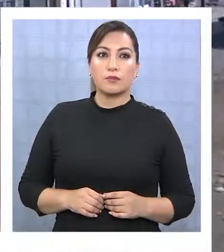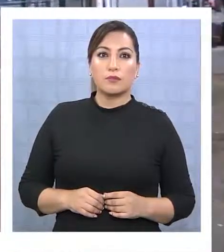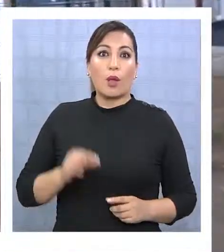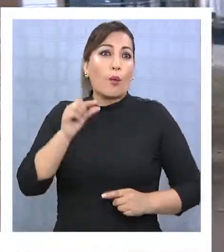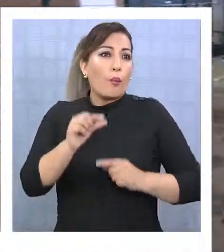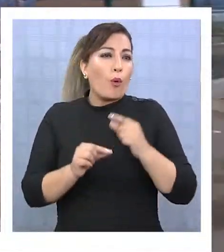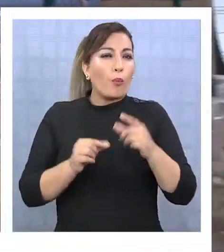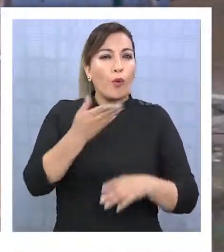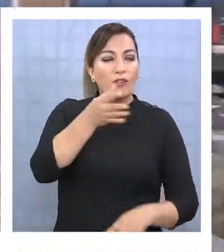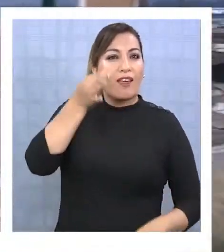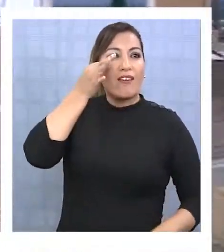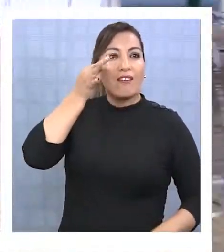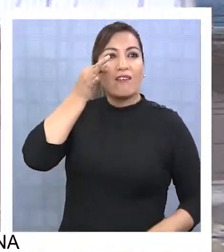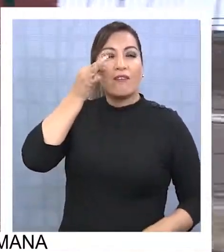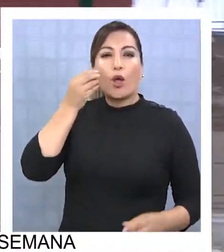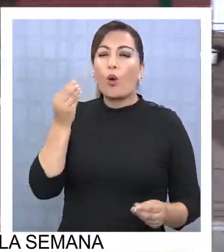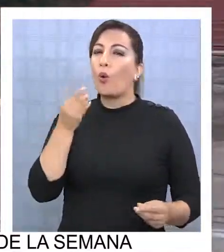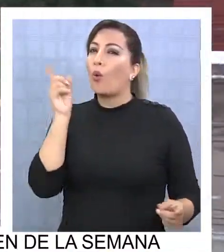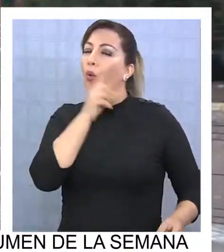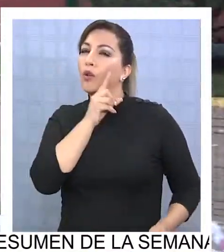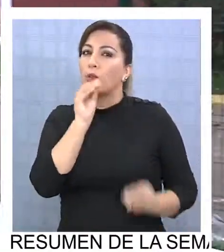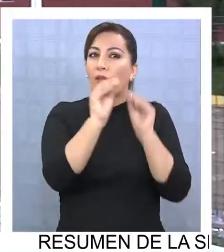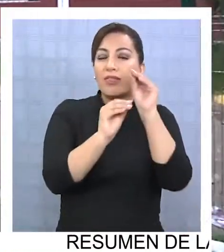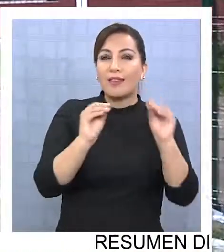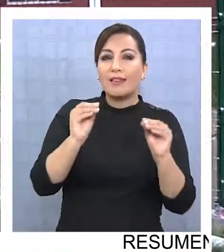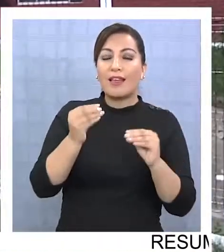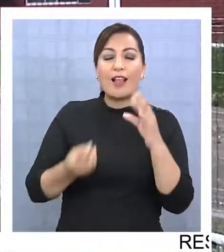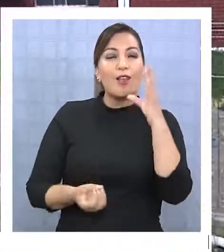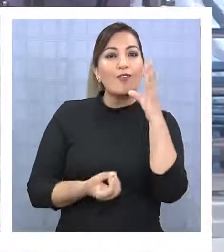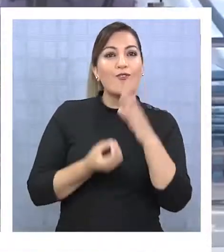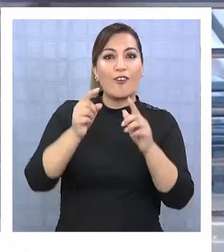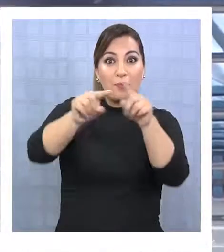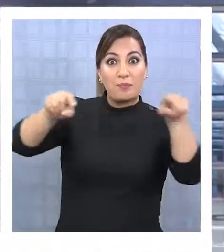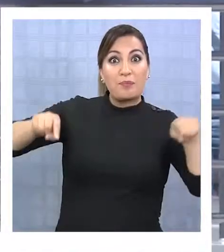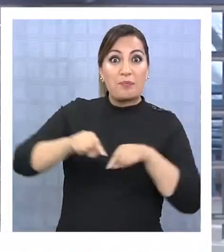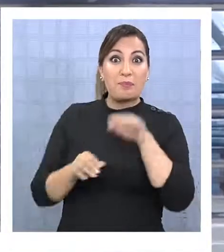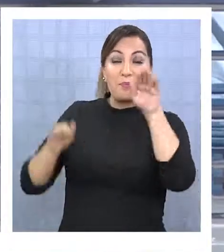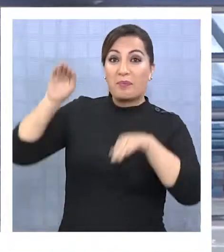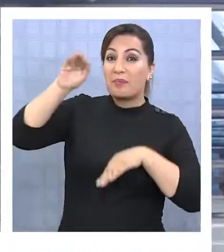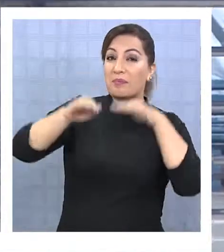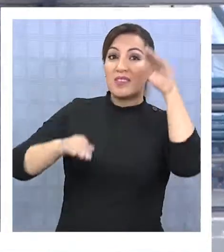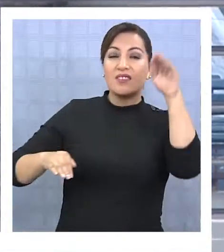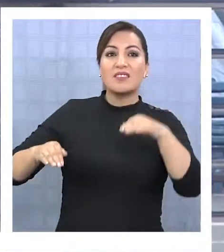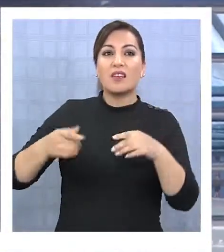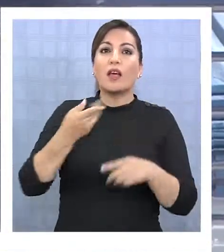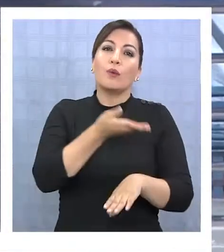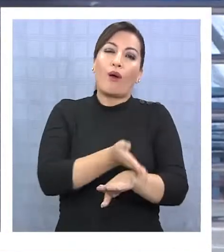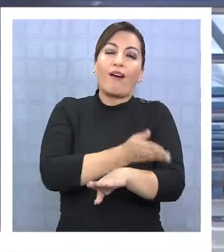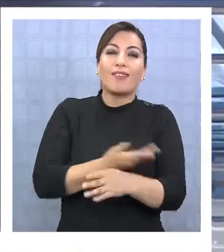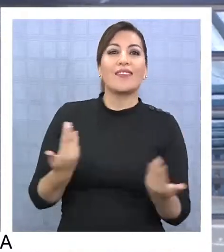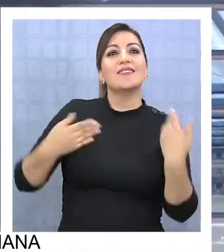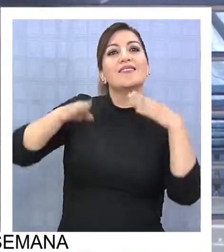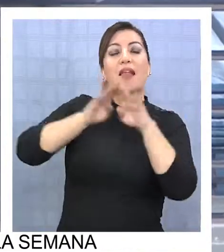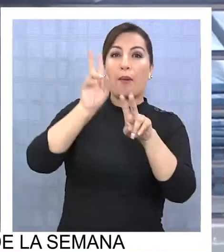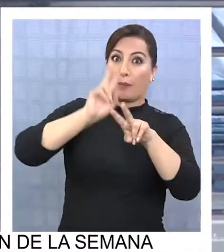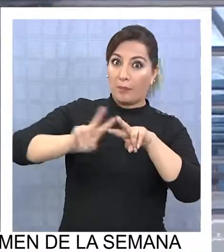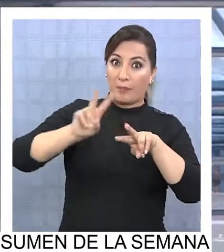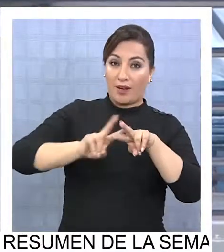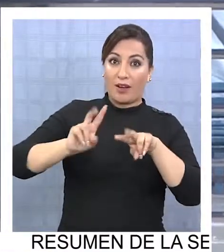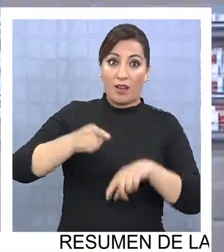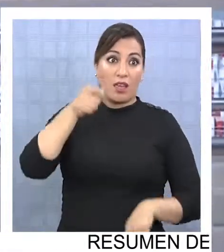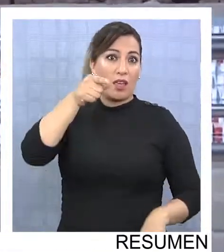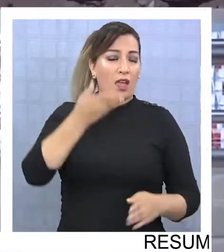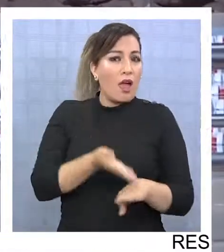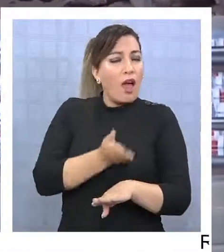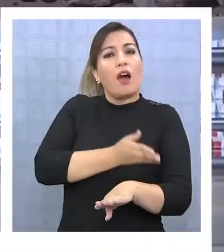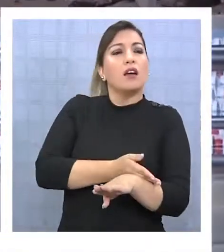Poco a poco se pueden ver los últimos detalles de la nueva y remozada piscina Alcalde Godoy, la cual fue cerrada para su remodelación. Si